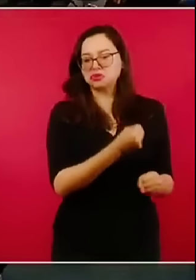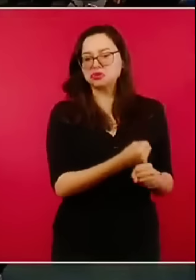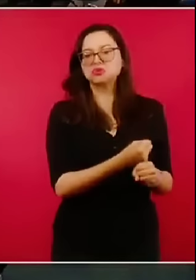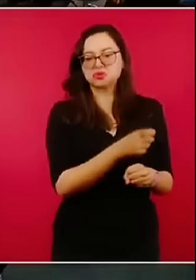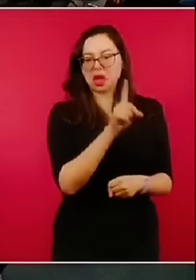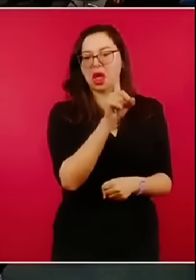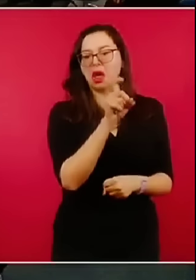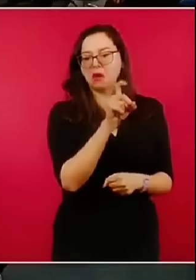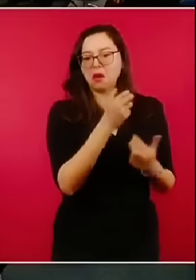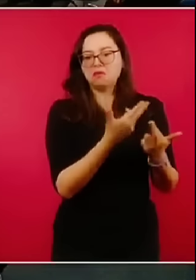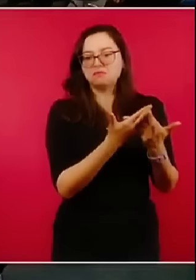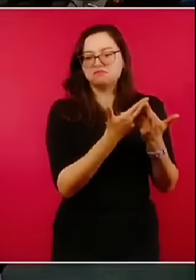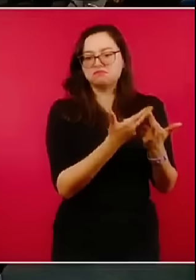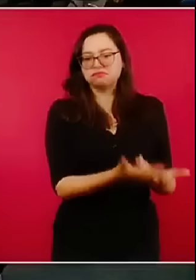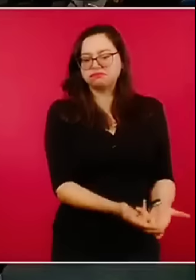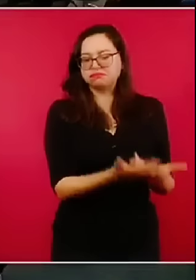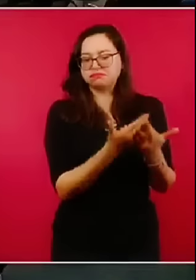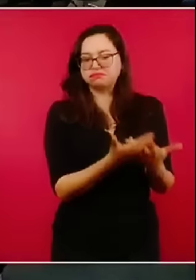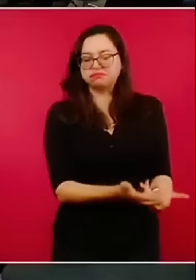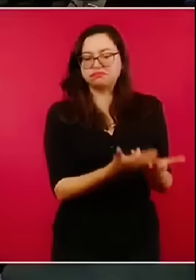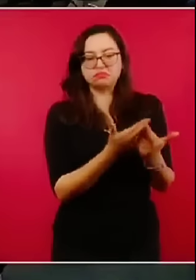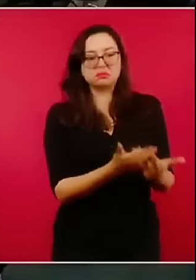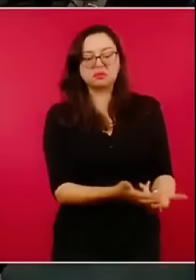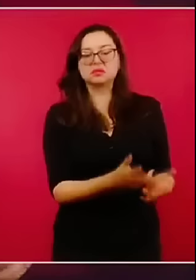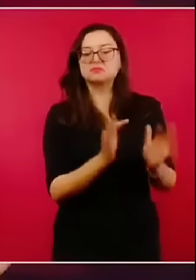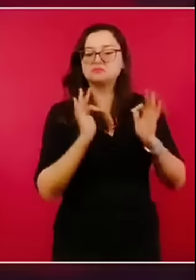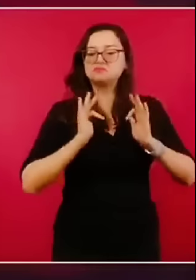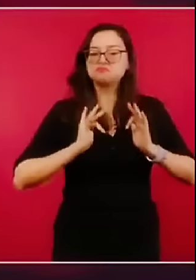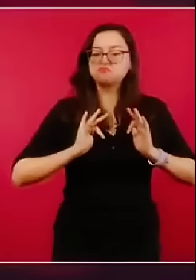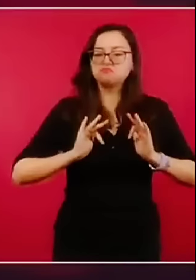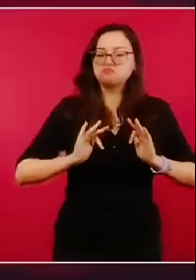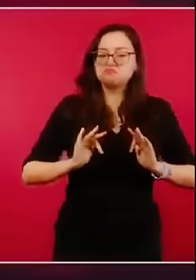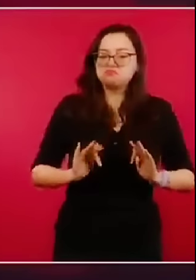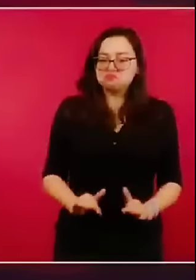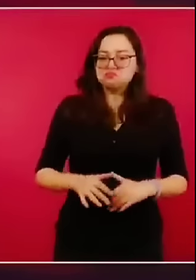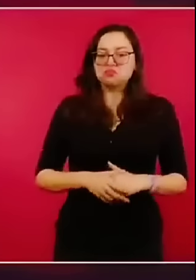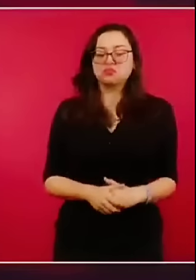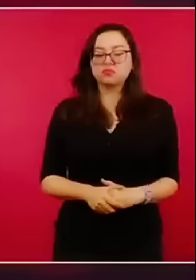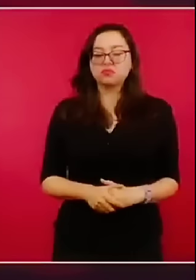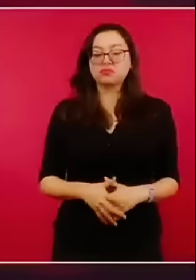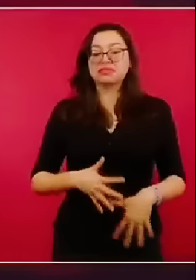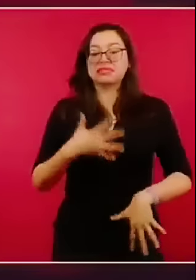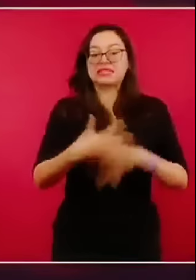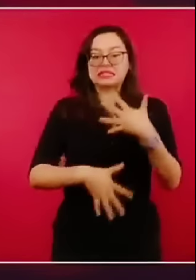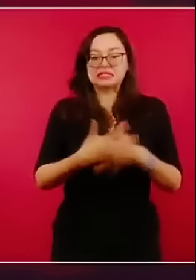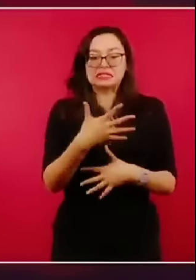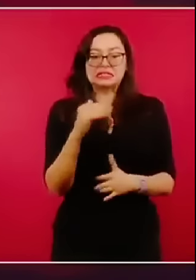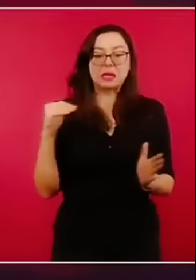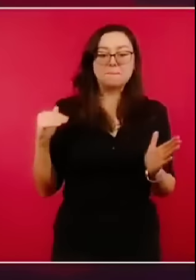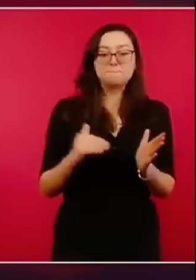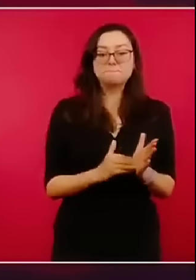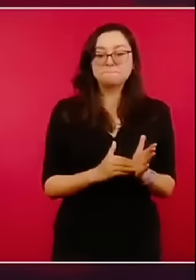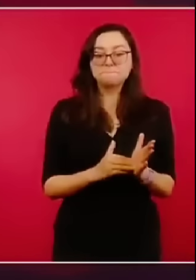poca madre. obra que hicimos en coordinación con el gobierno del estado. Con una inversión de 15.000